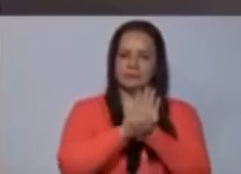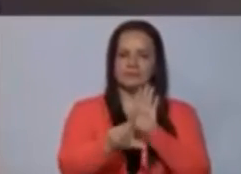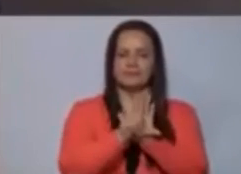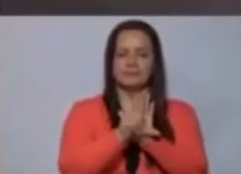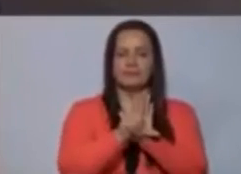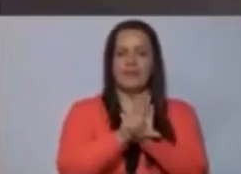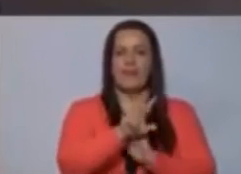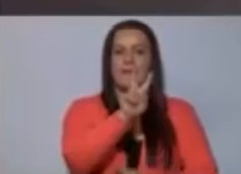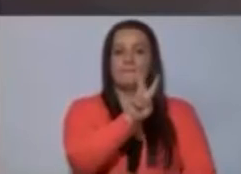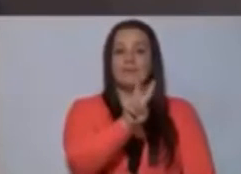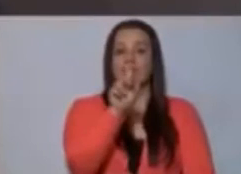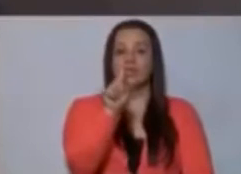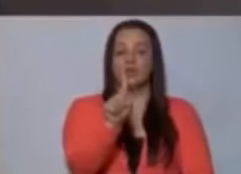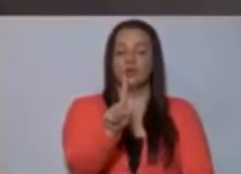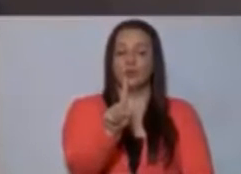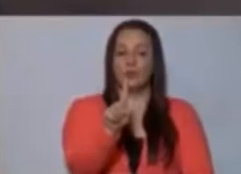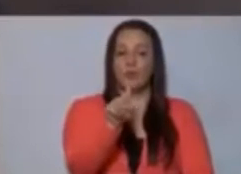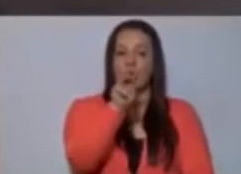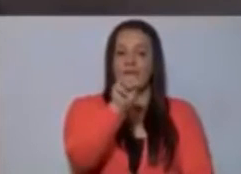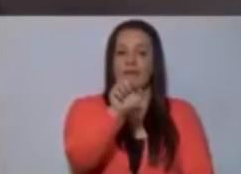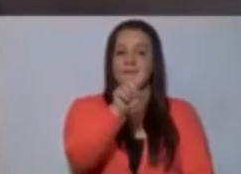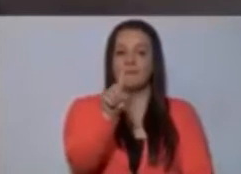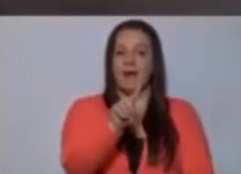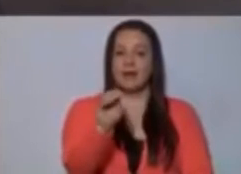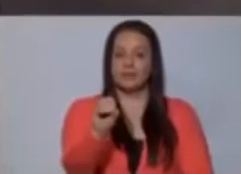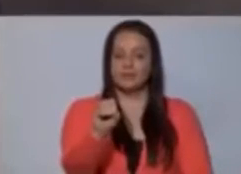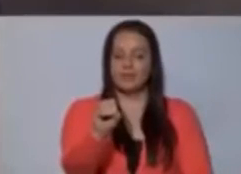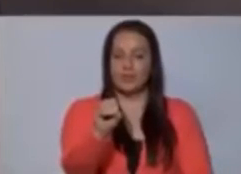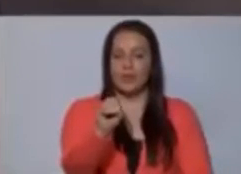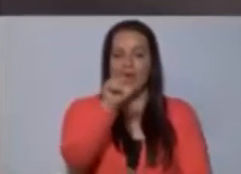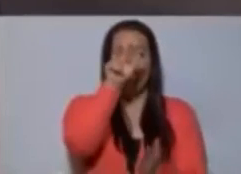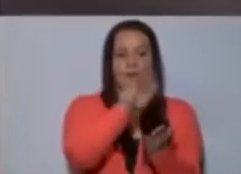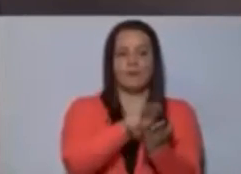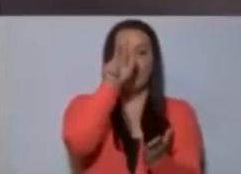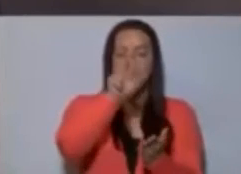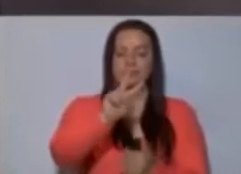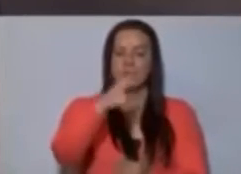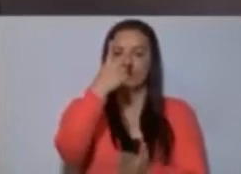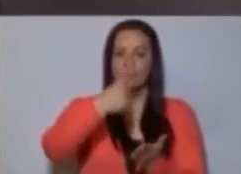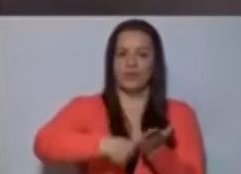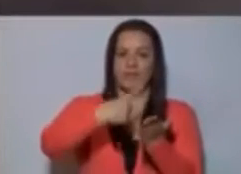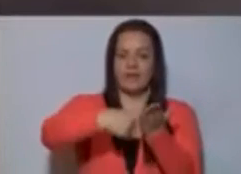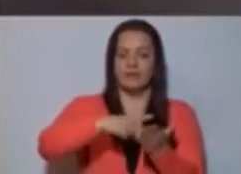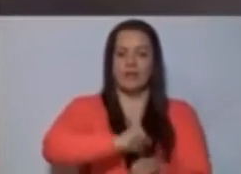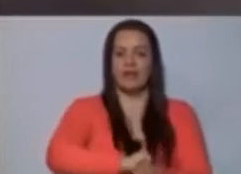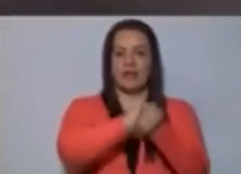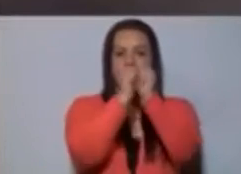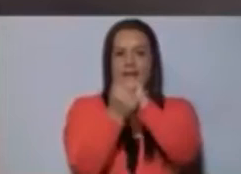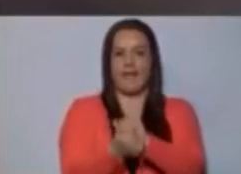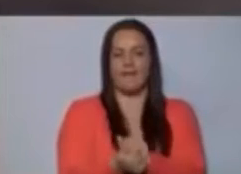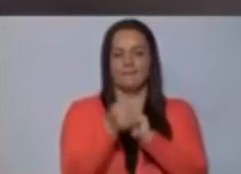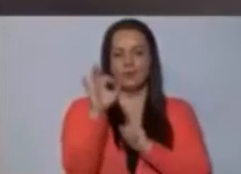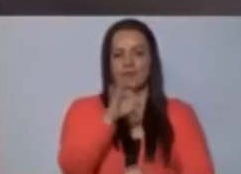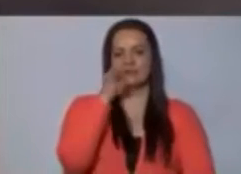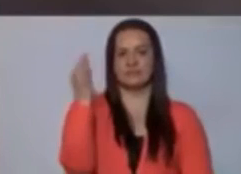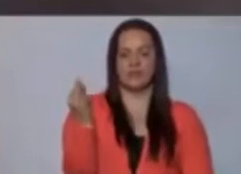El 21 de marzo aprobamos en segundo debate el cambio de destino